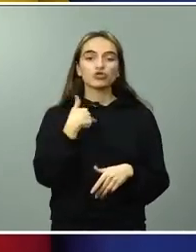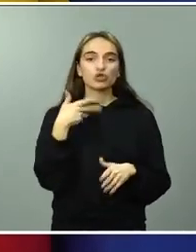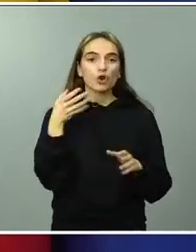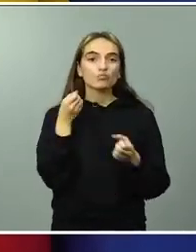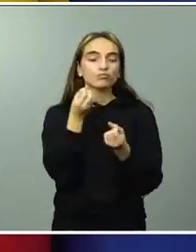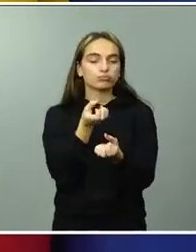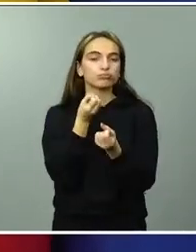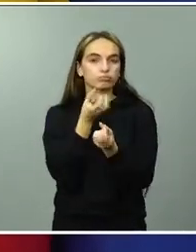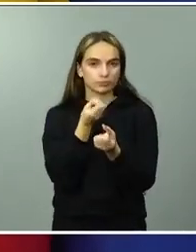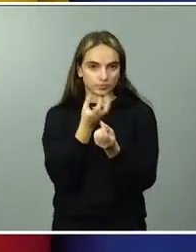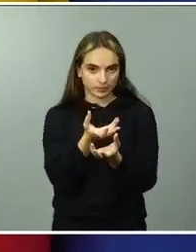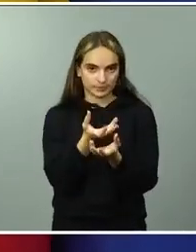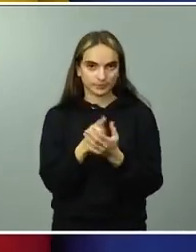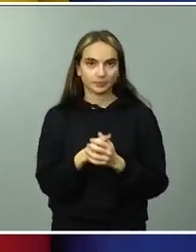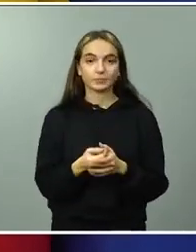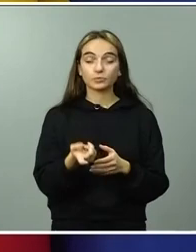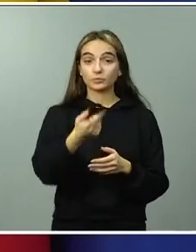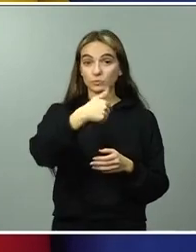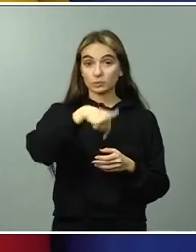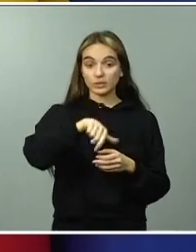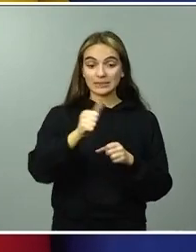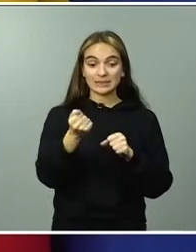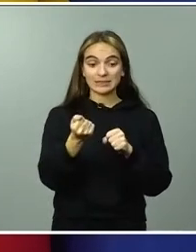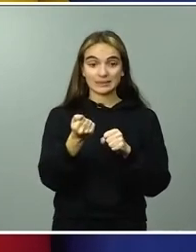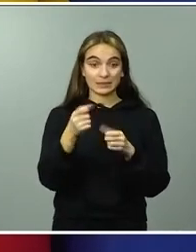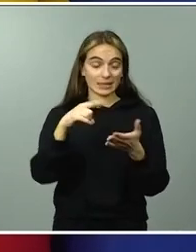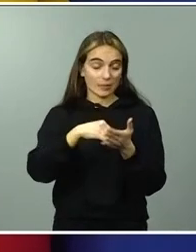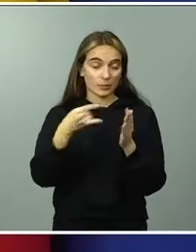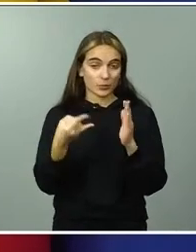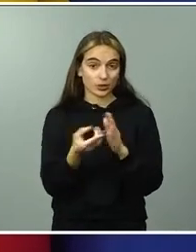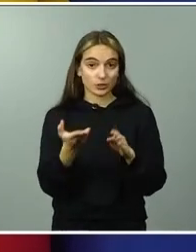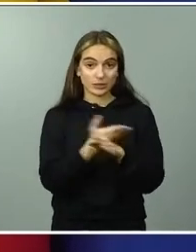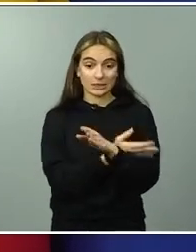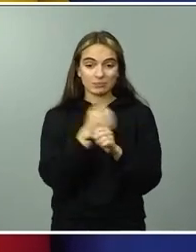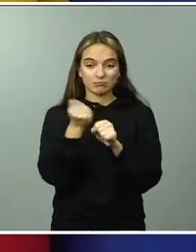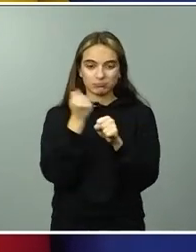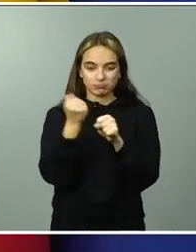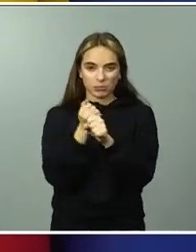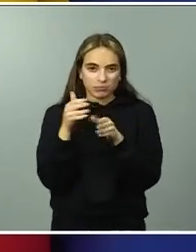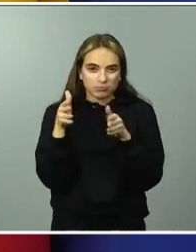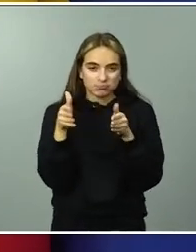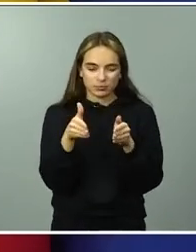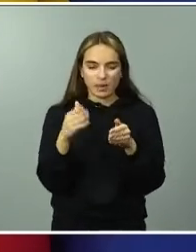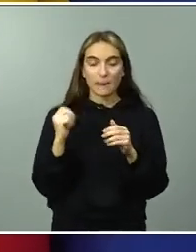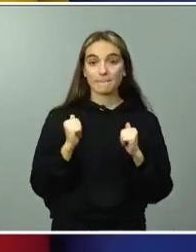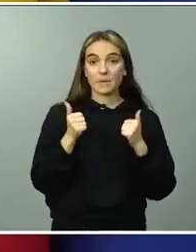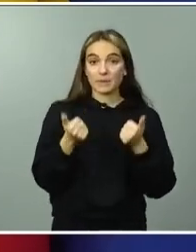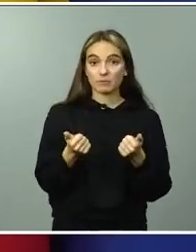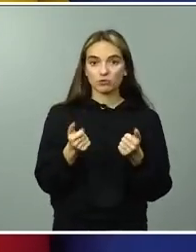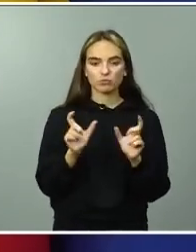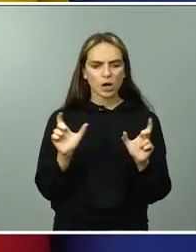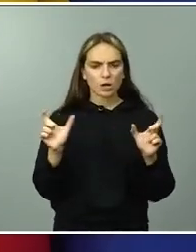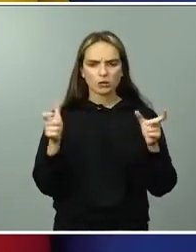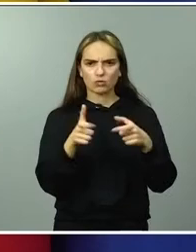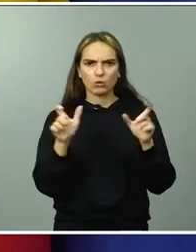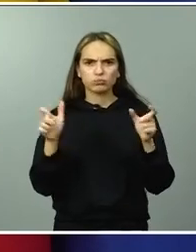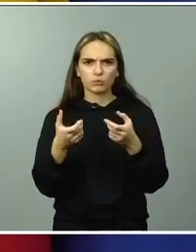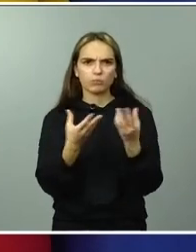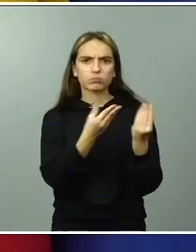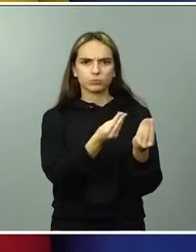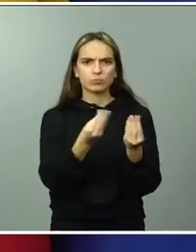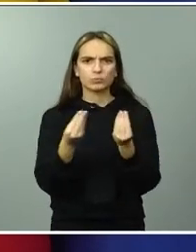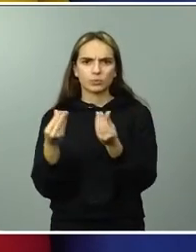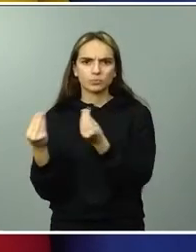a trabajar este anteproyecto de ley han sido numerosísimas las reuniones, los encuentros que hemos